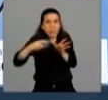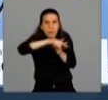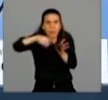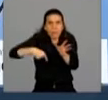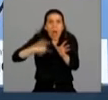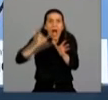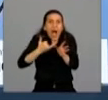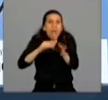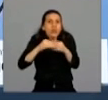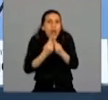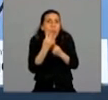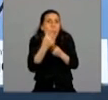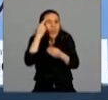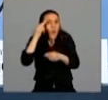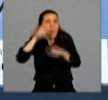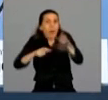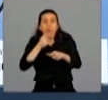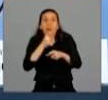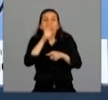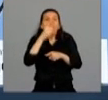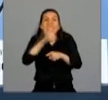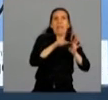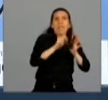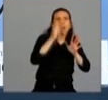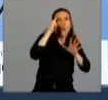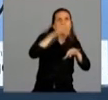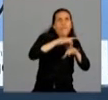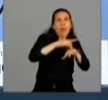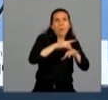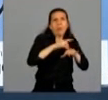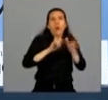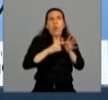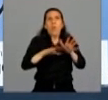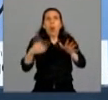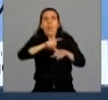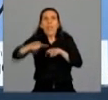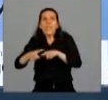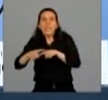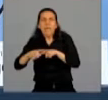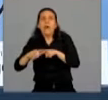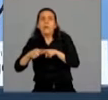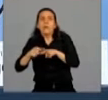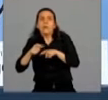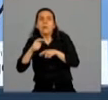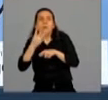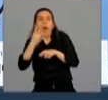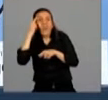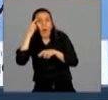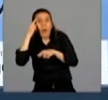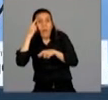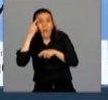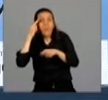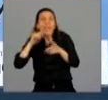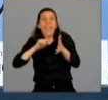casos cada 100.000 habitantes. Ahora, en el interior de la provincia de Buenos Aires hay 8